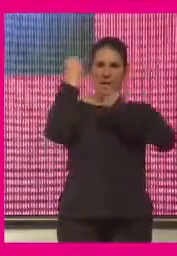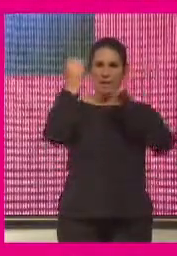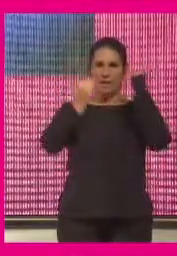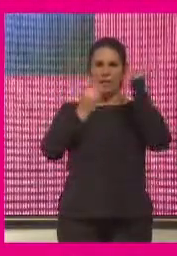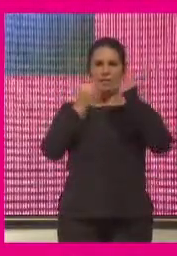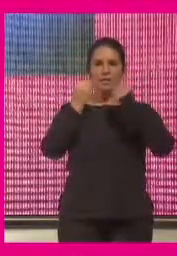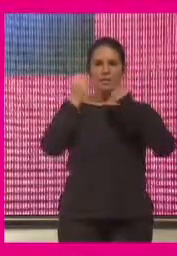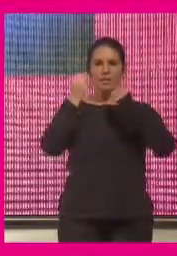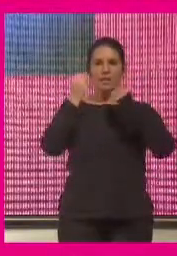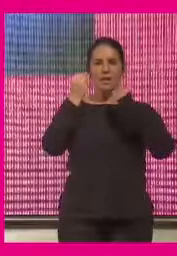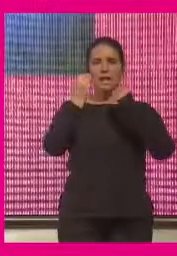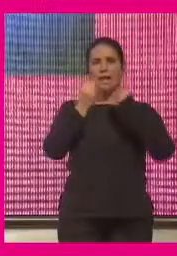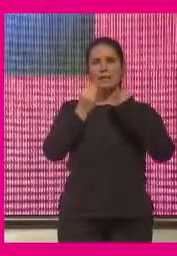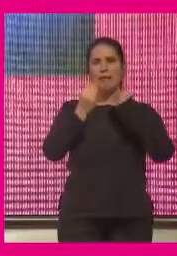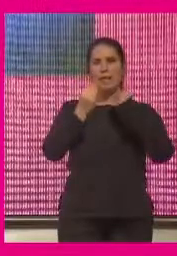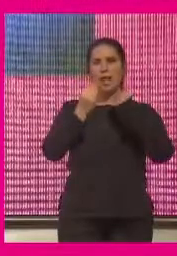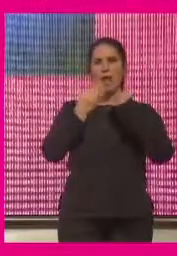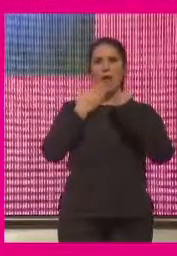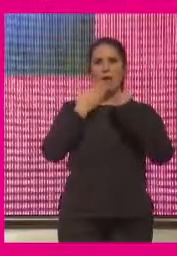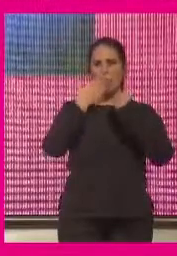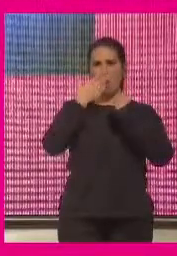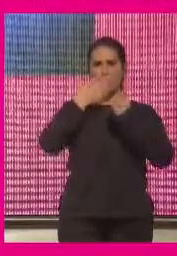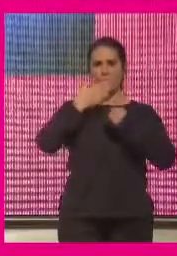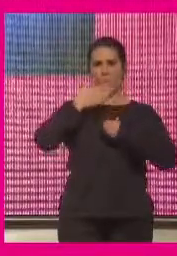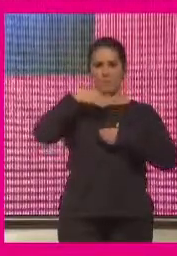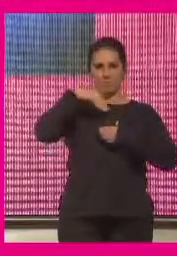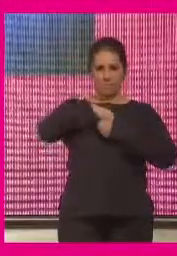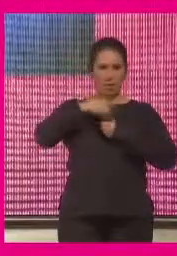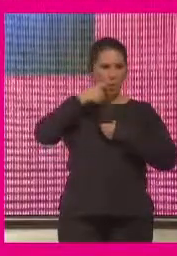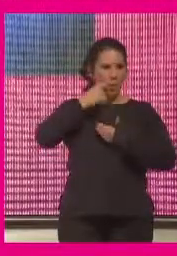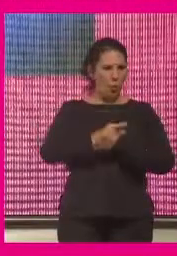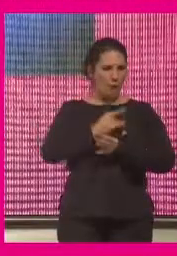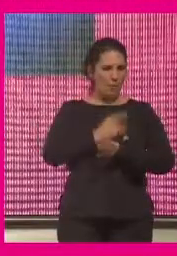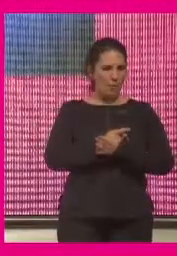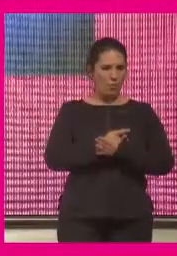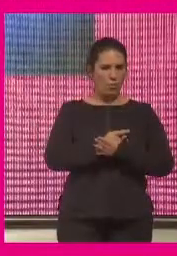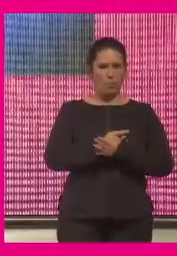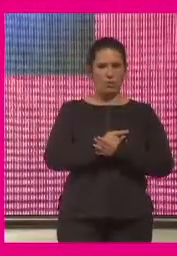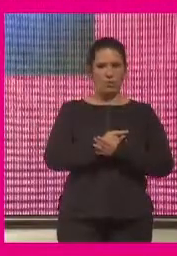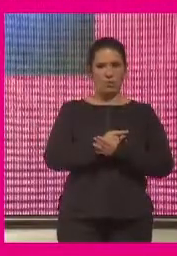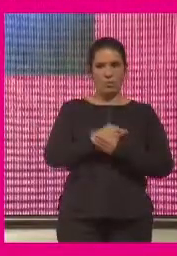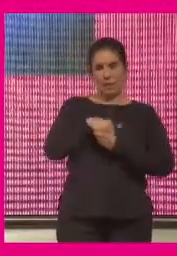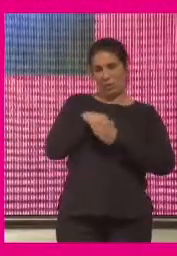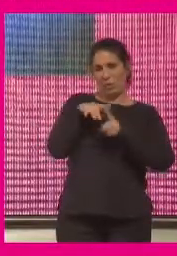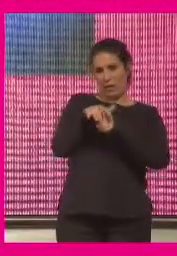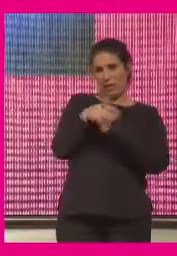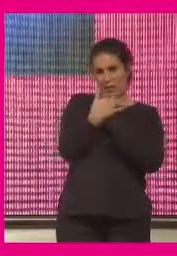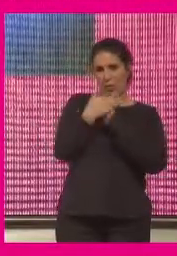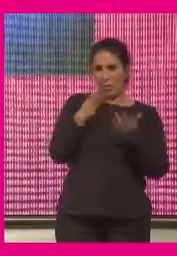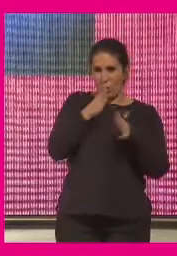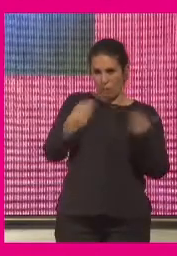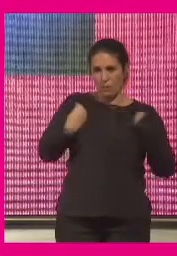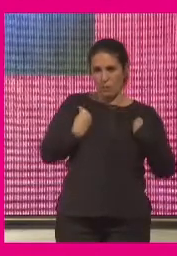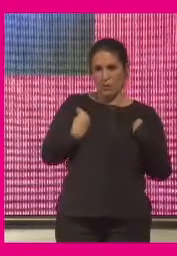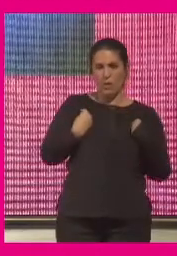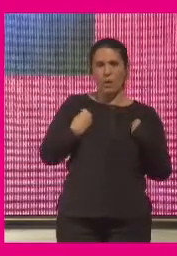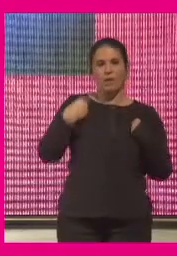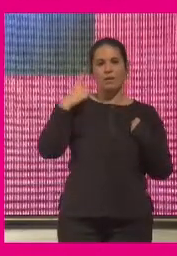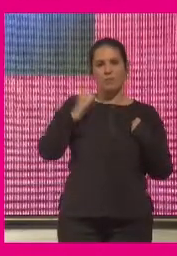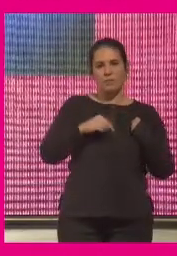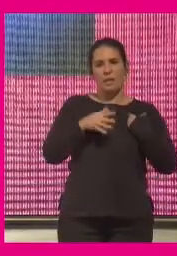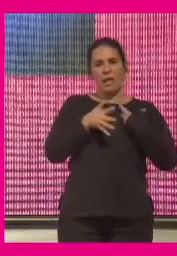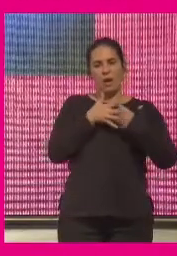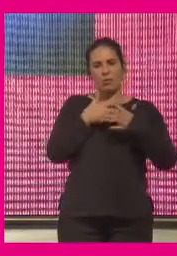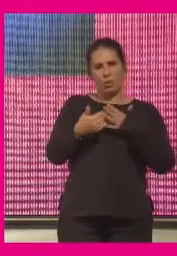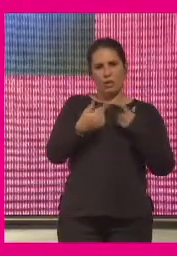esa vigencia de lo corpóreo dentro de esta calamidad que hemos vivido a mí hay dos autores y